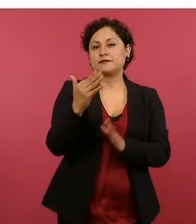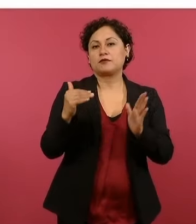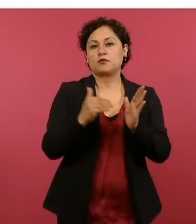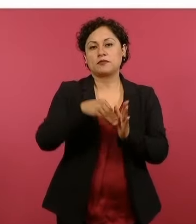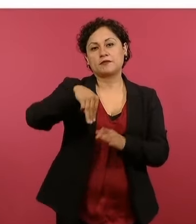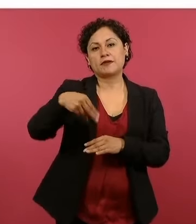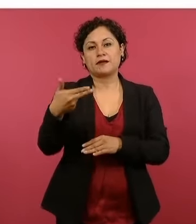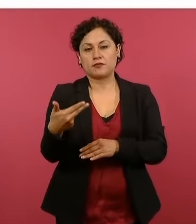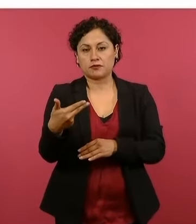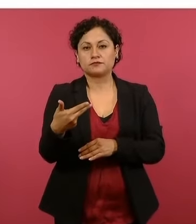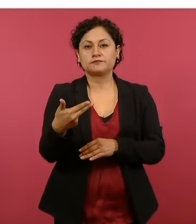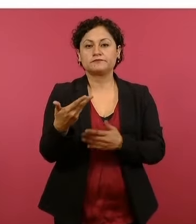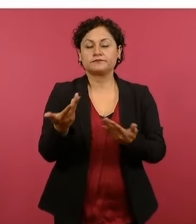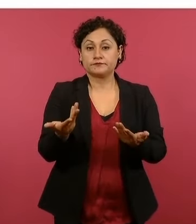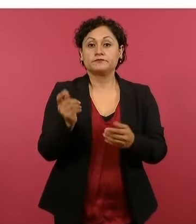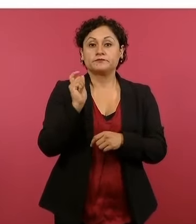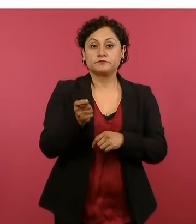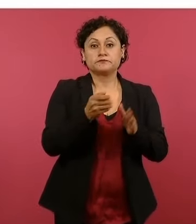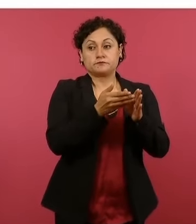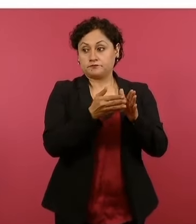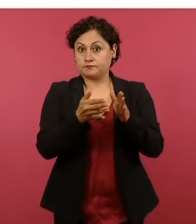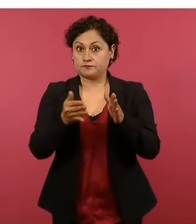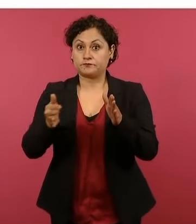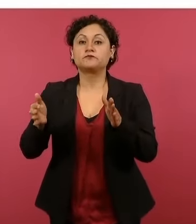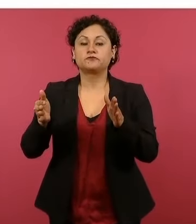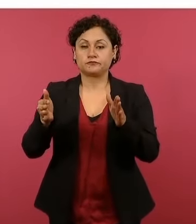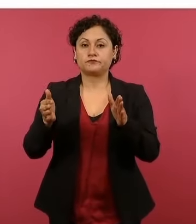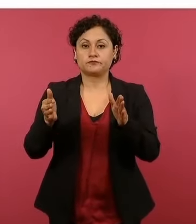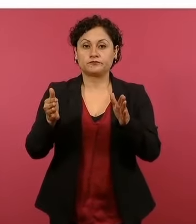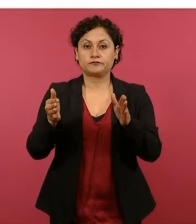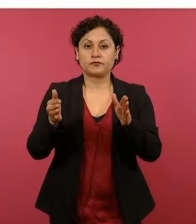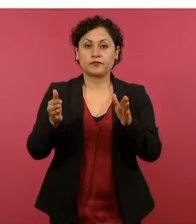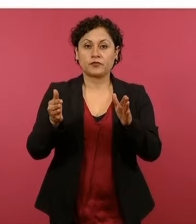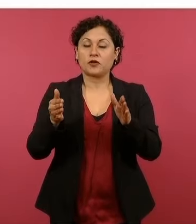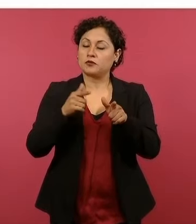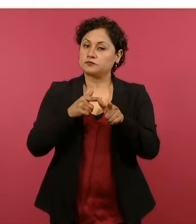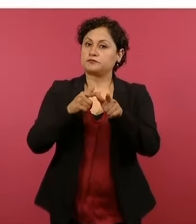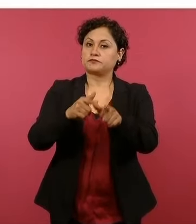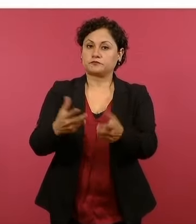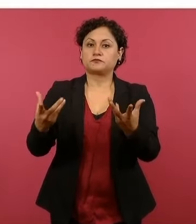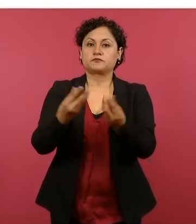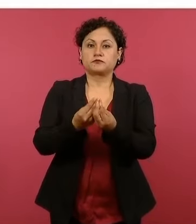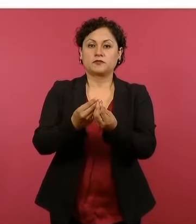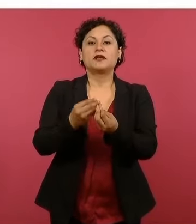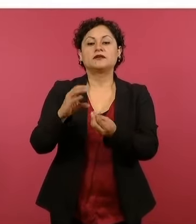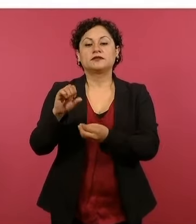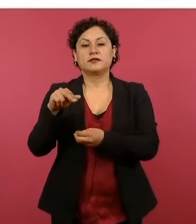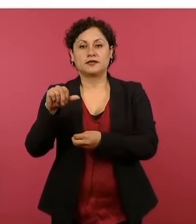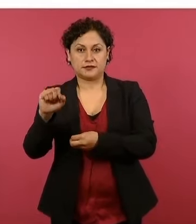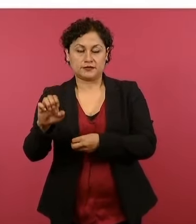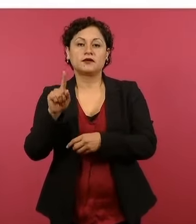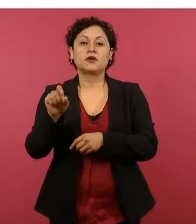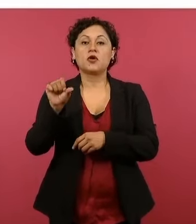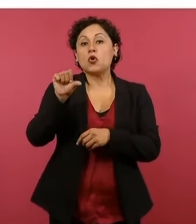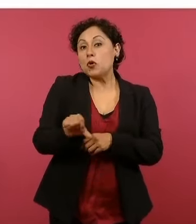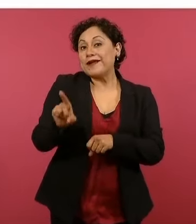La generación programada se mantuvo disponible en coordinación con el SENACE. En suma, hoy lunes